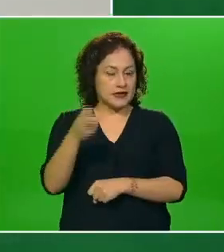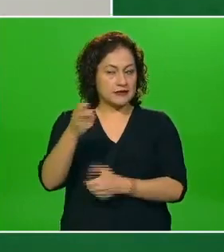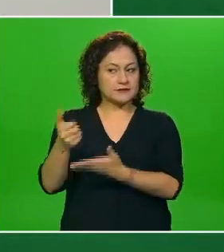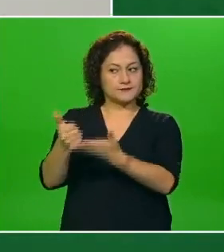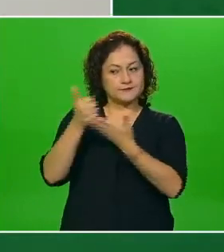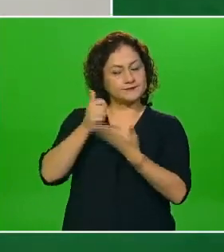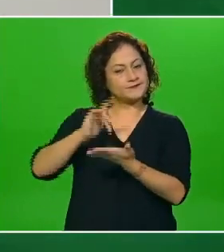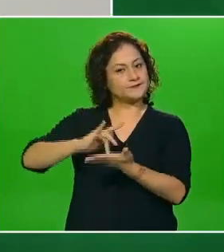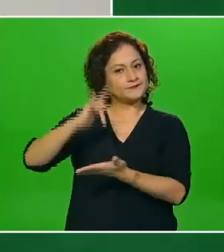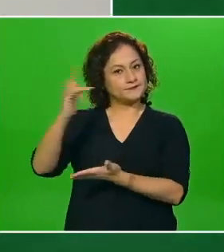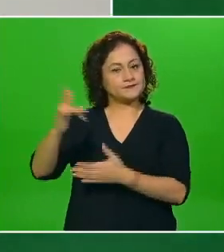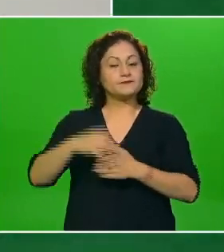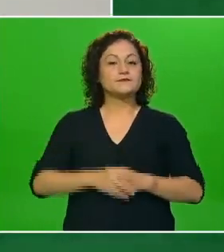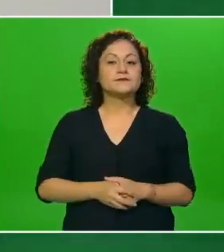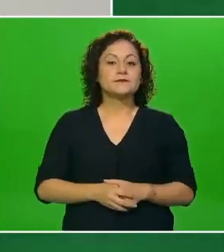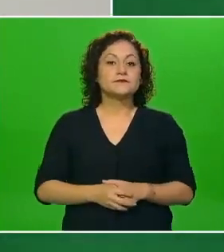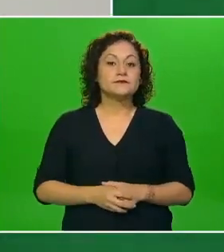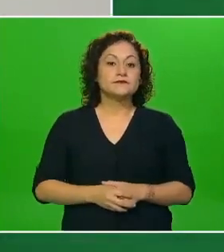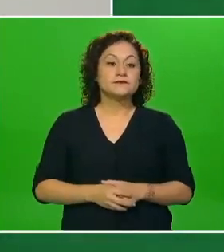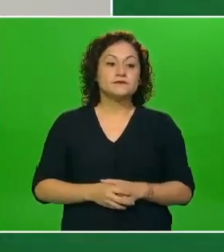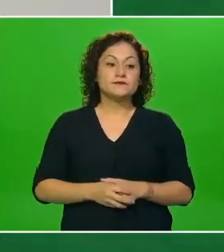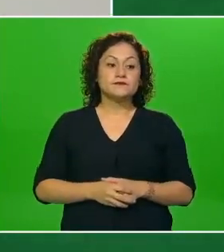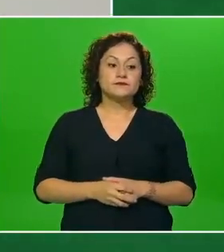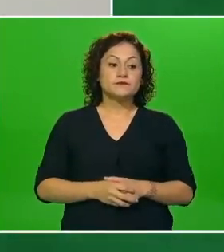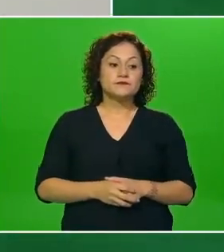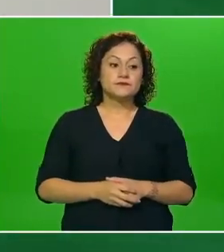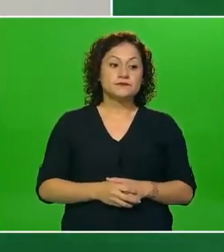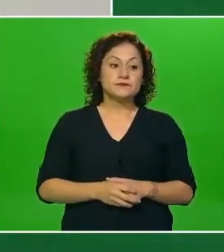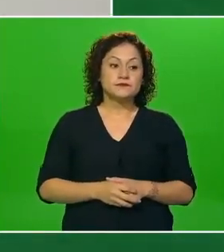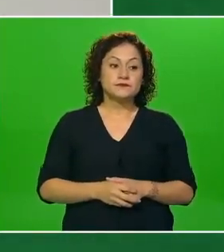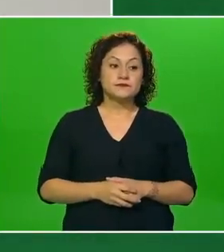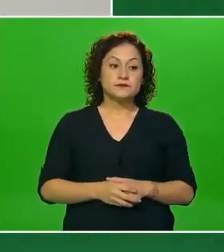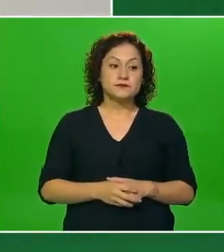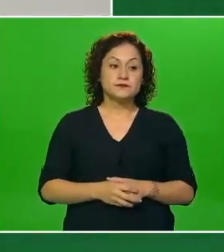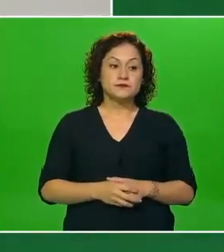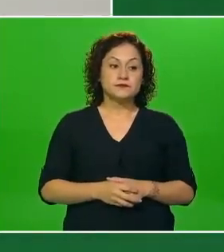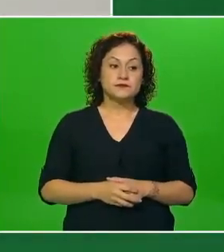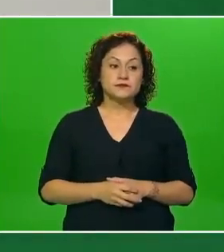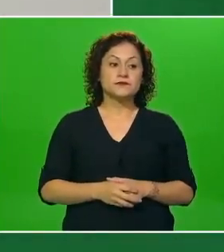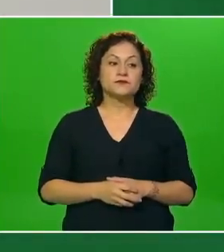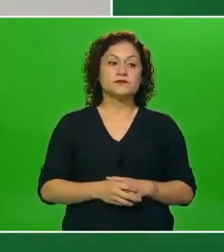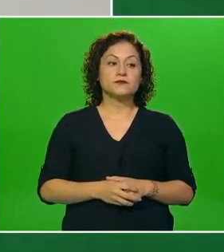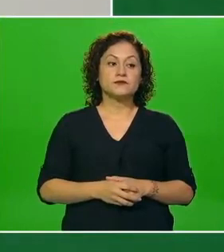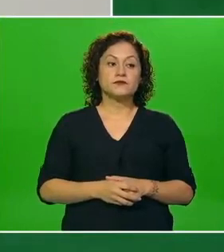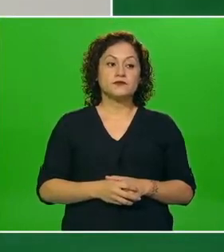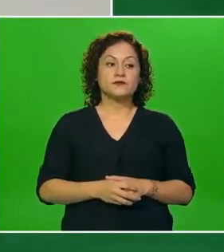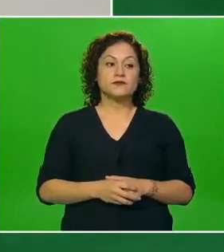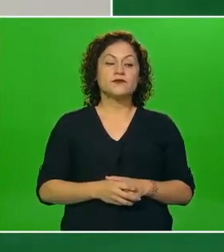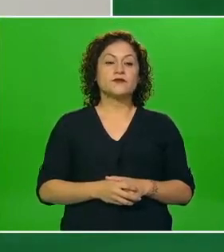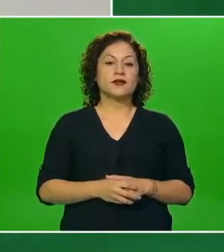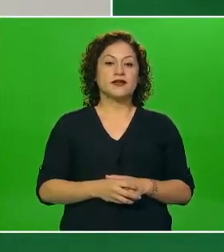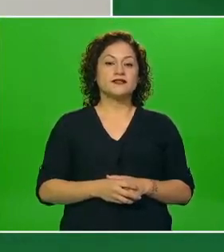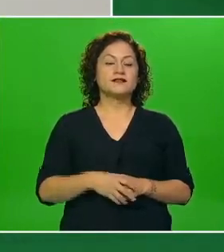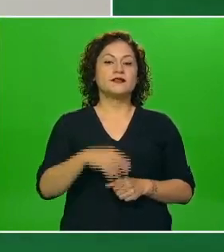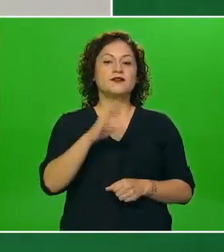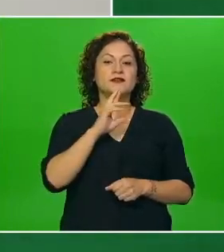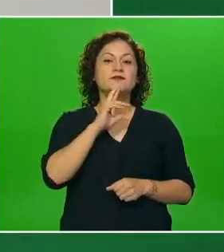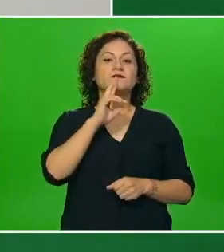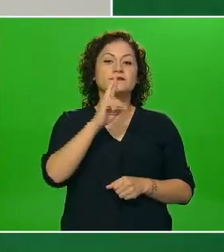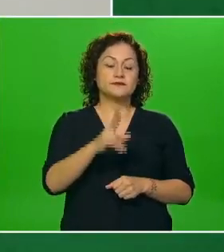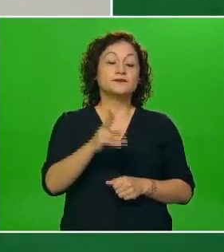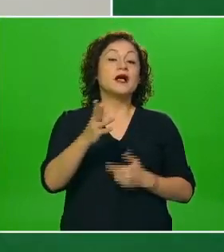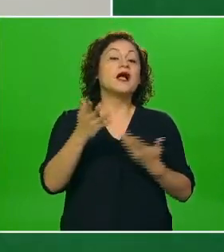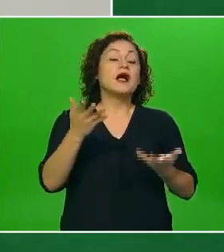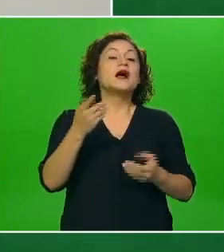con esta útil información por lo pronto entonces vamos a continuar actualizando los datos de la estrategia nacional de